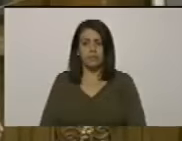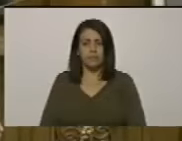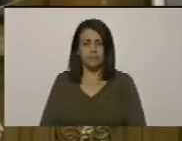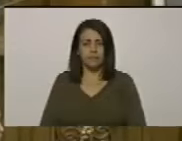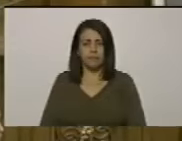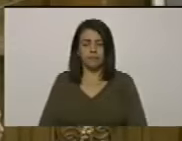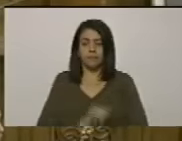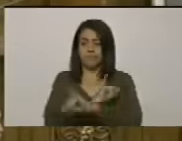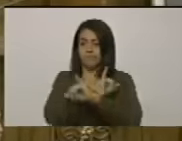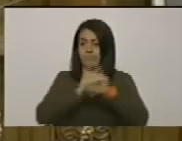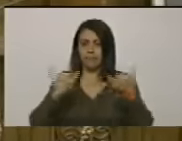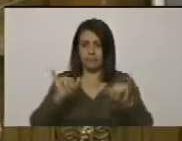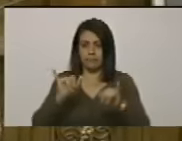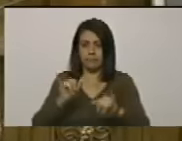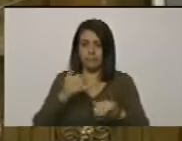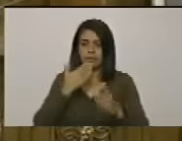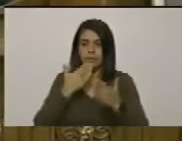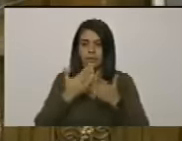gracias